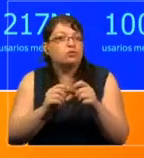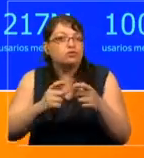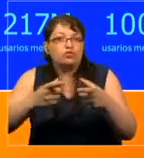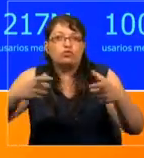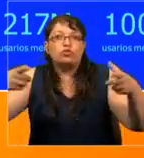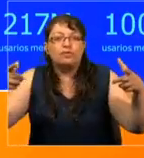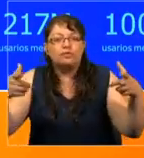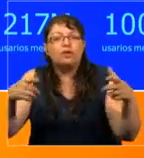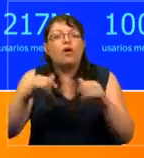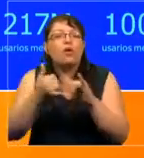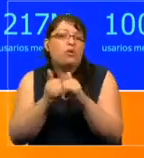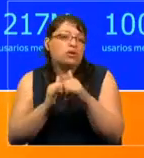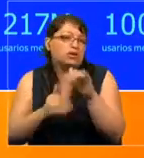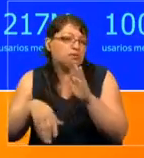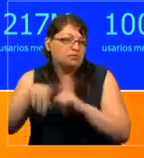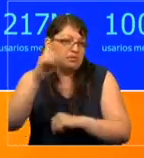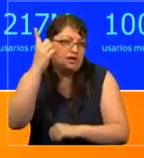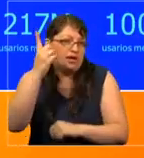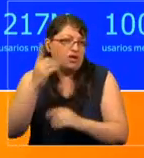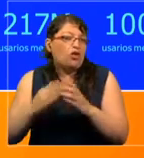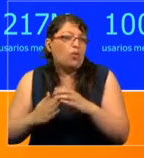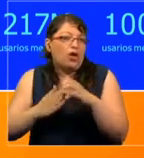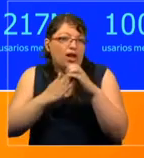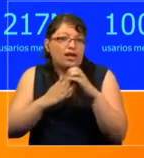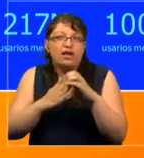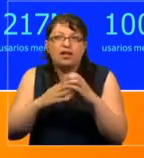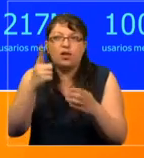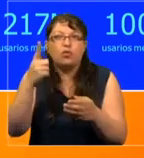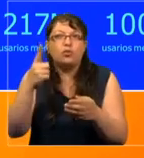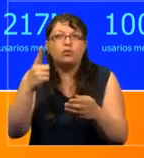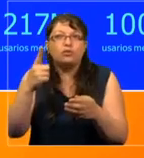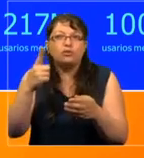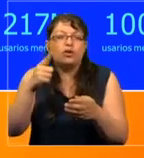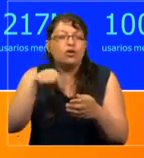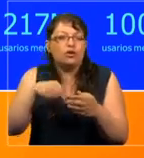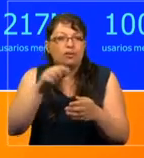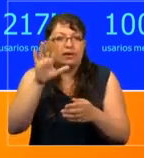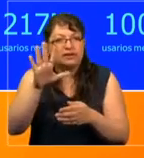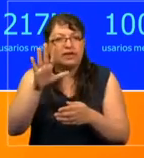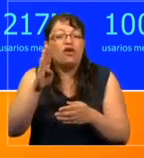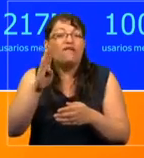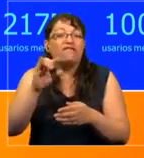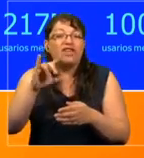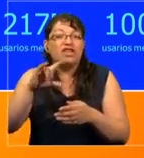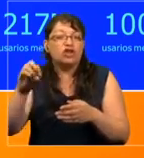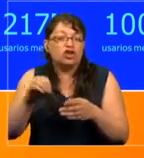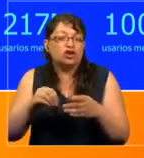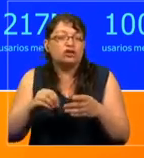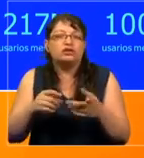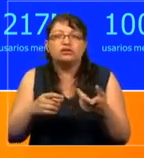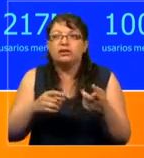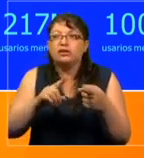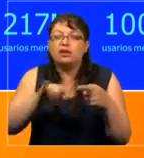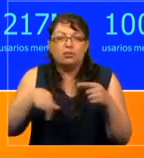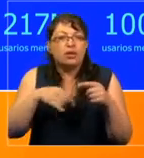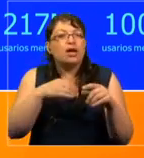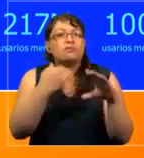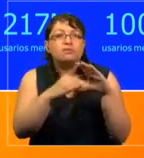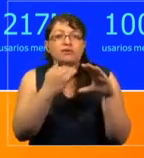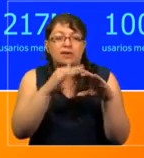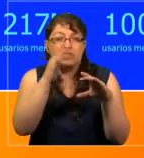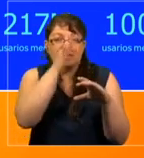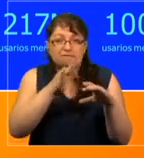WhatsApp lidera con 1.5 billones de usuarios mensuales, seguido por Facebook Messenger con 1.3